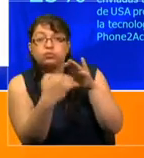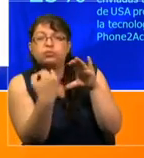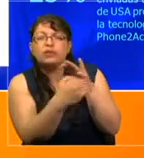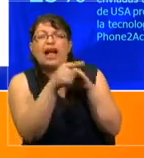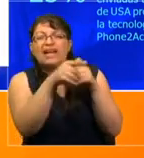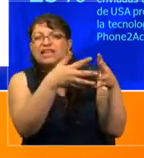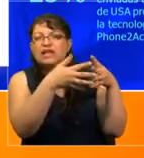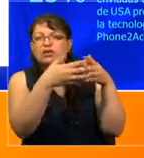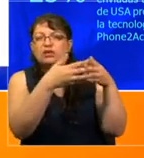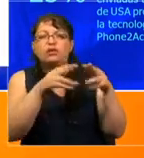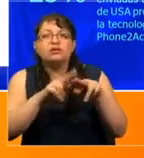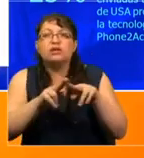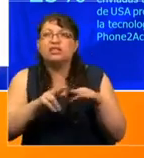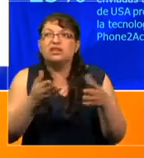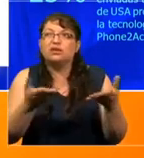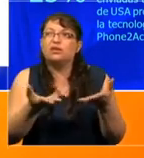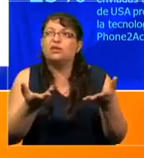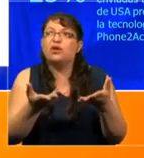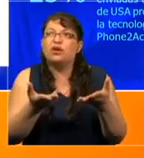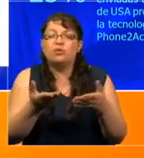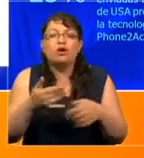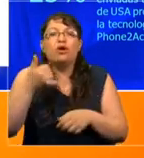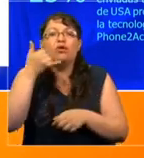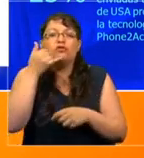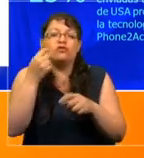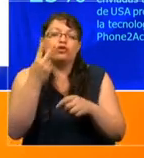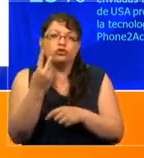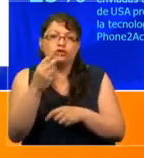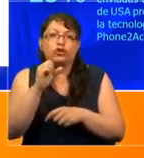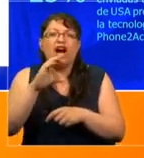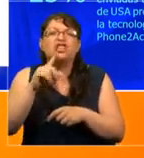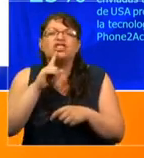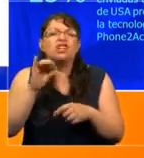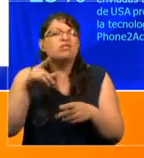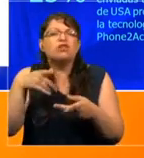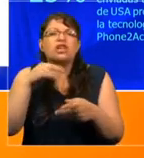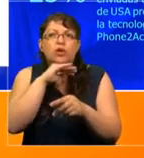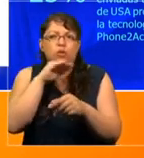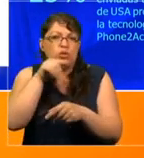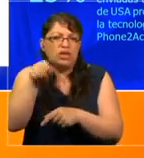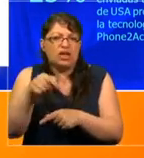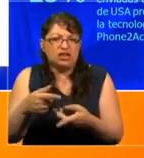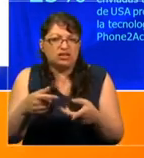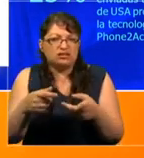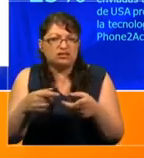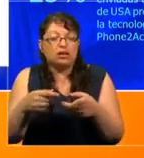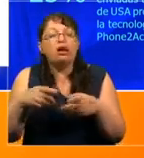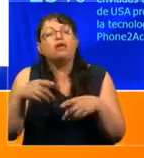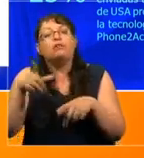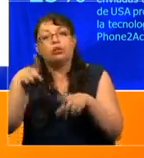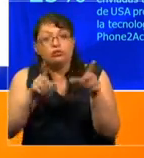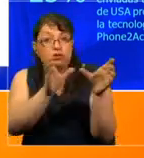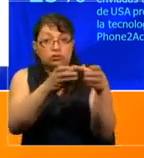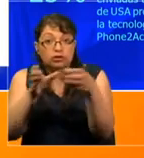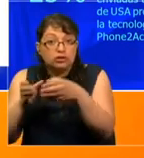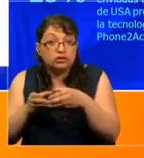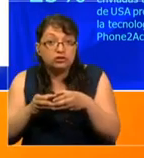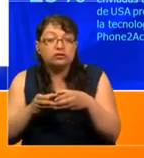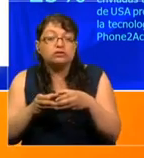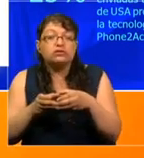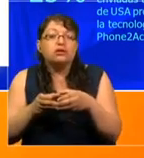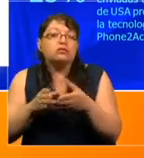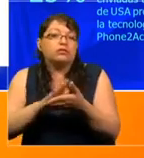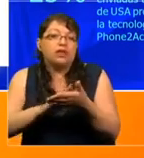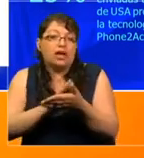son generadas usando Fund2Action. ¿Quién usa Fund2Action? Lo usan organizaciones como